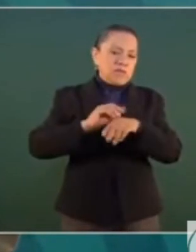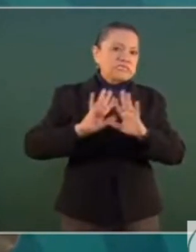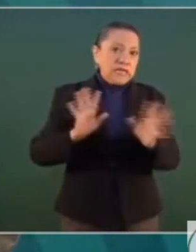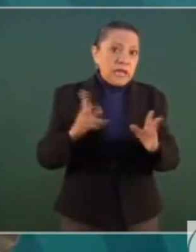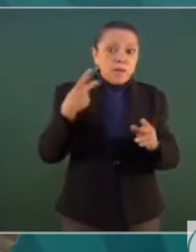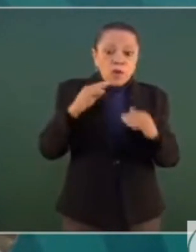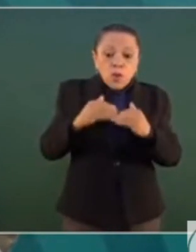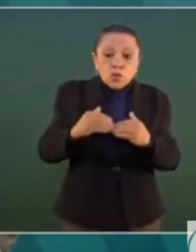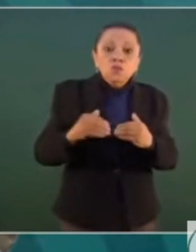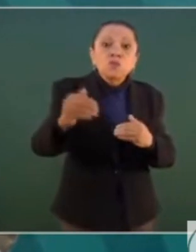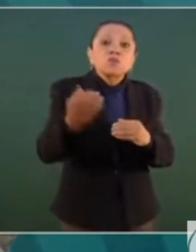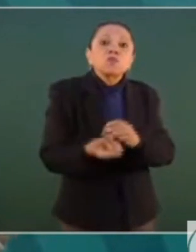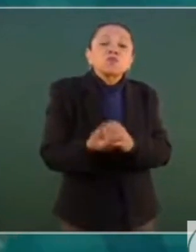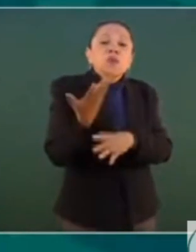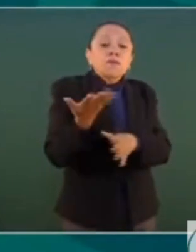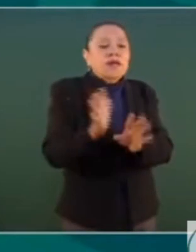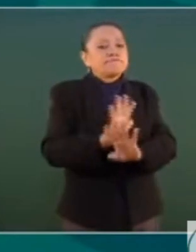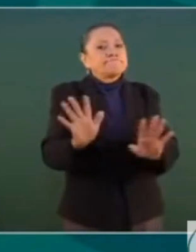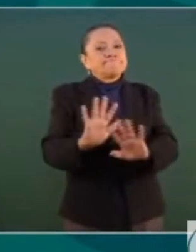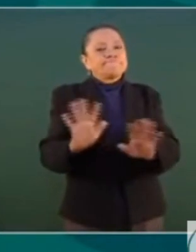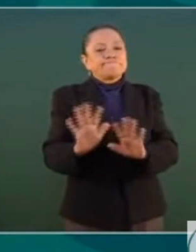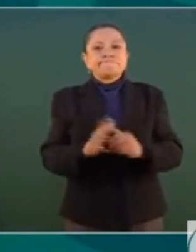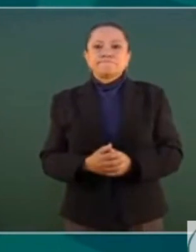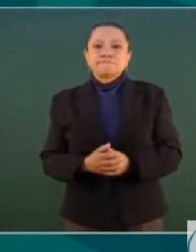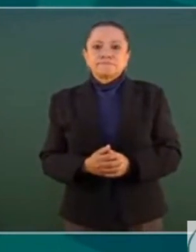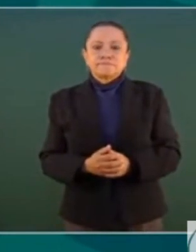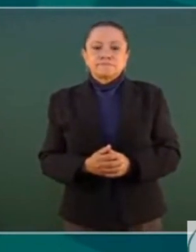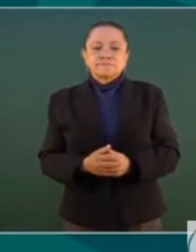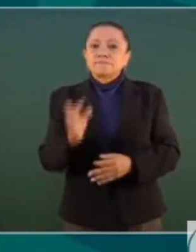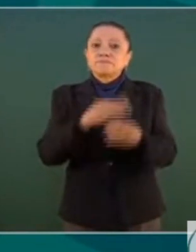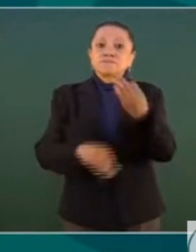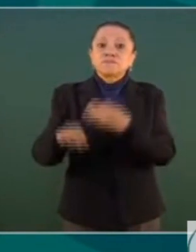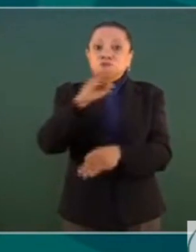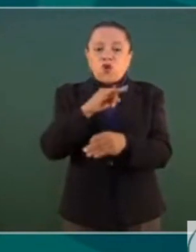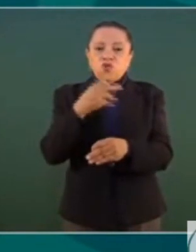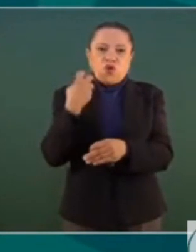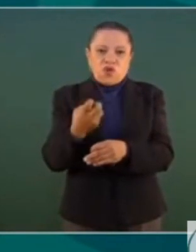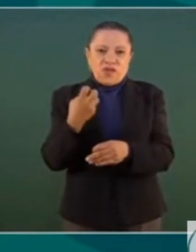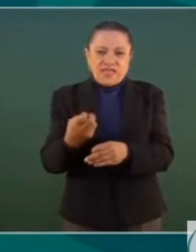ya todo lo que tiene que ver con exploración y producción de litio,